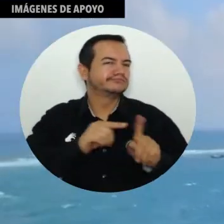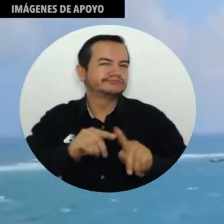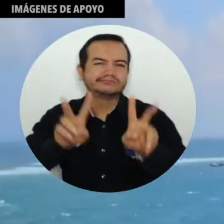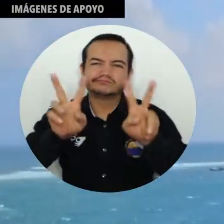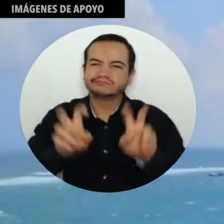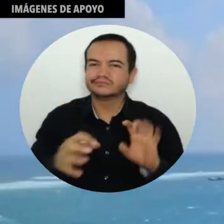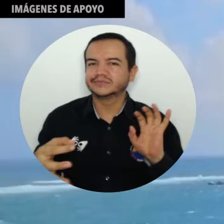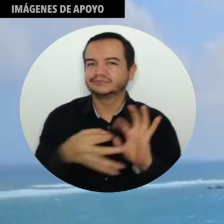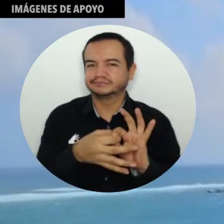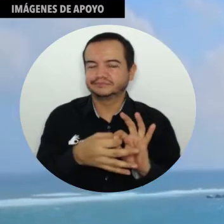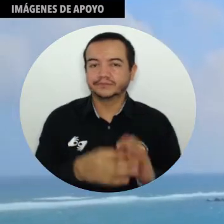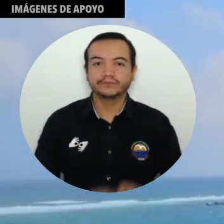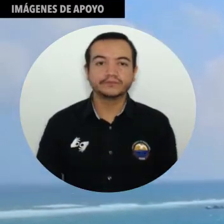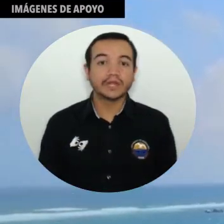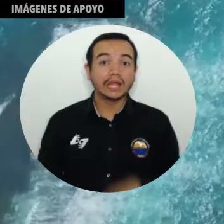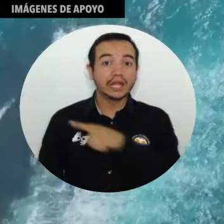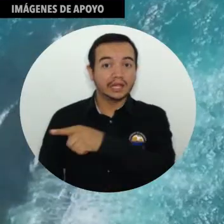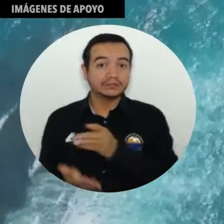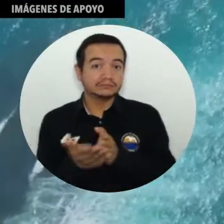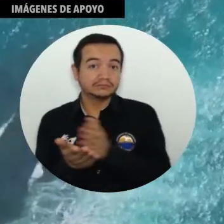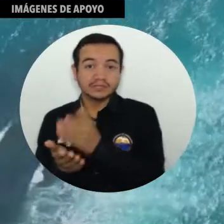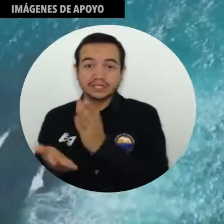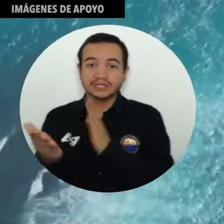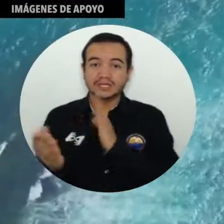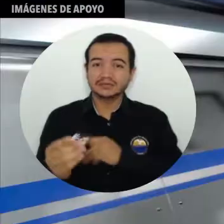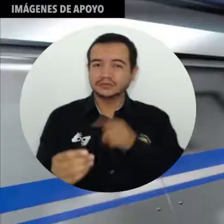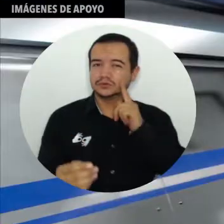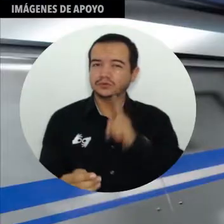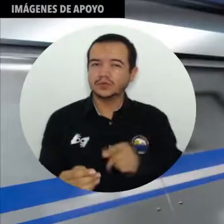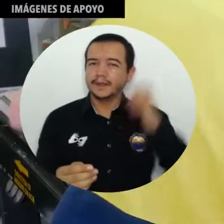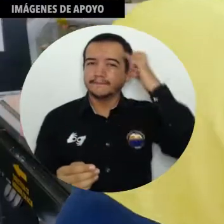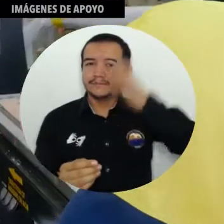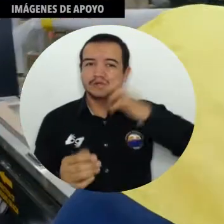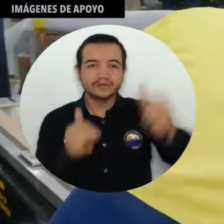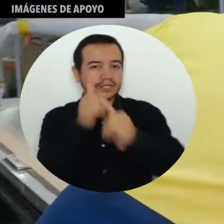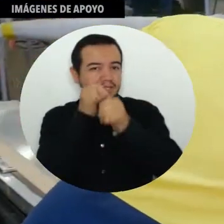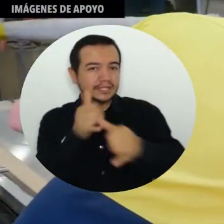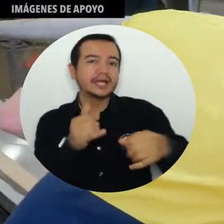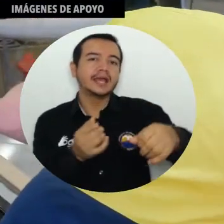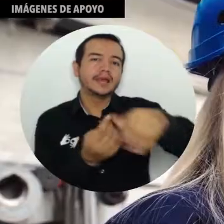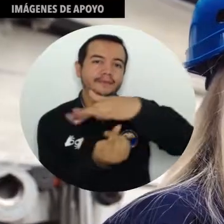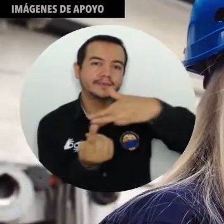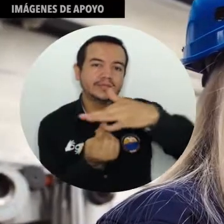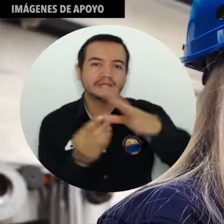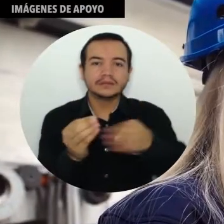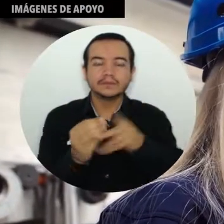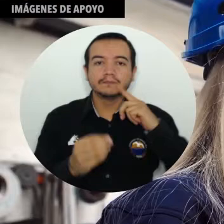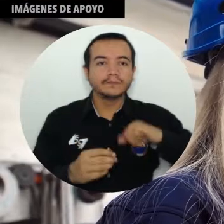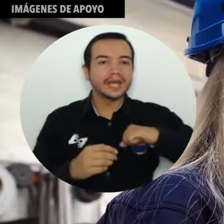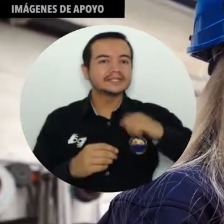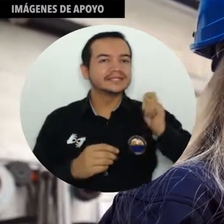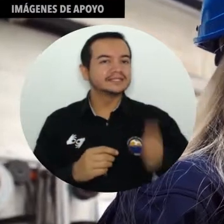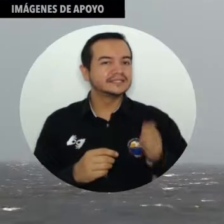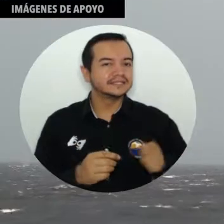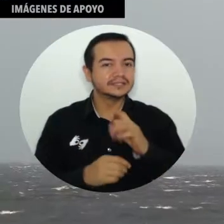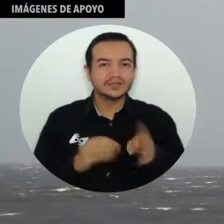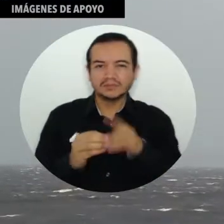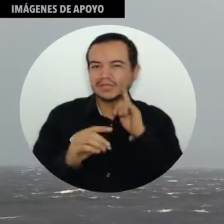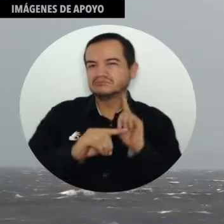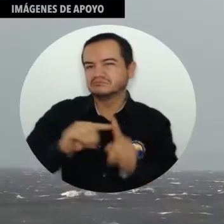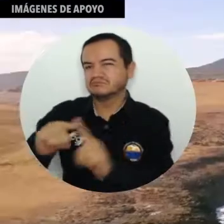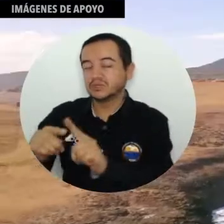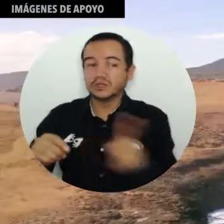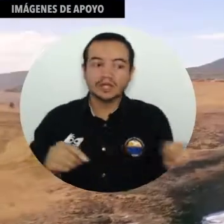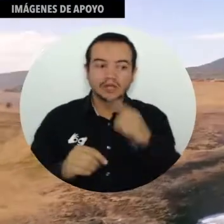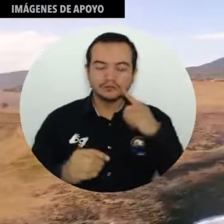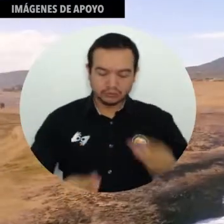relacionado con ellos. Este programa está dirigido a profesionales de ingeniería ambiental, derecho y otras áreas académicas afines, quienes se convertirán en líderes